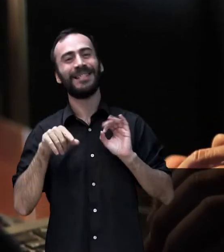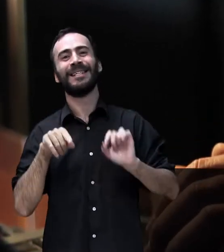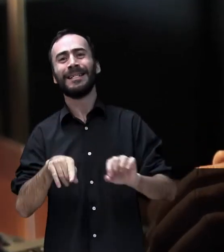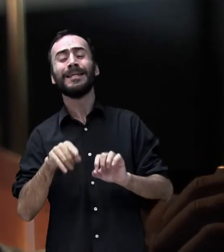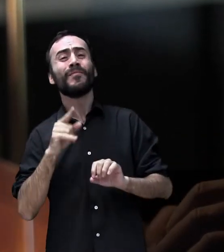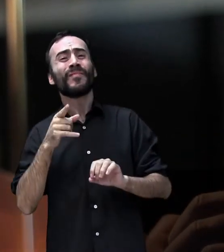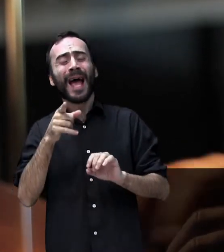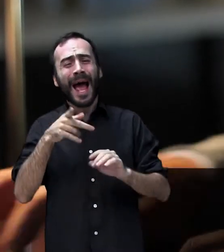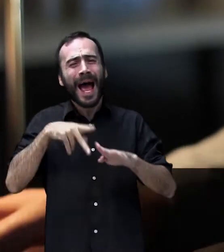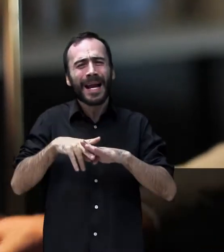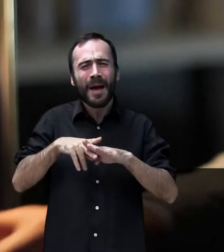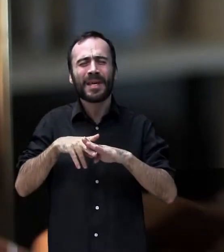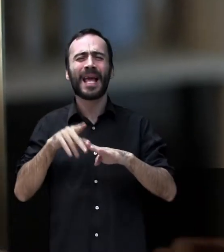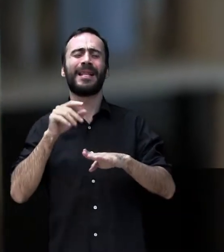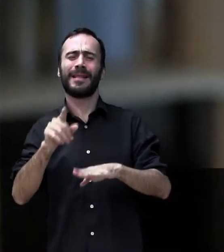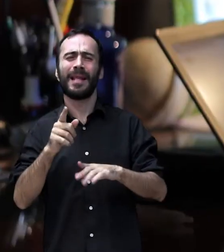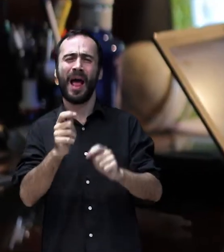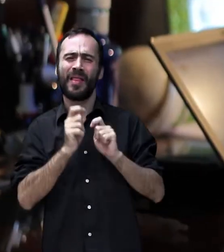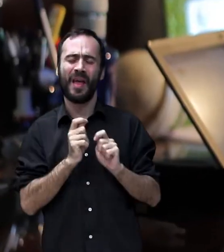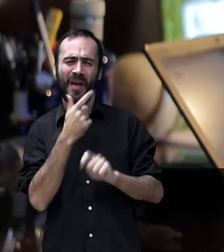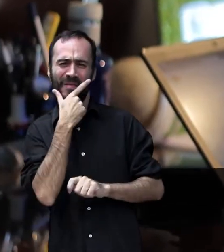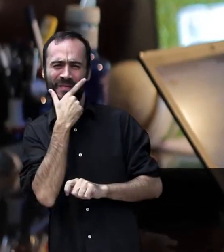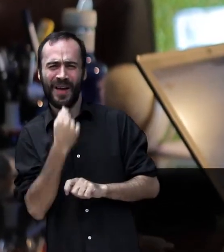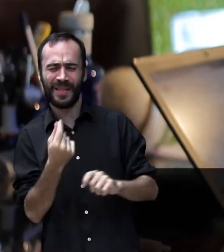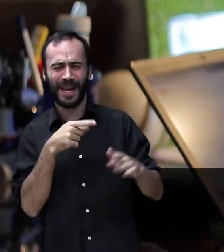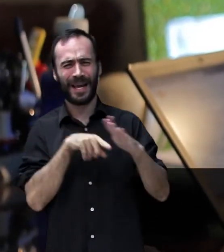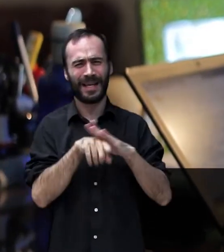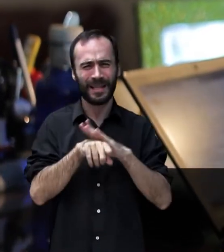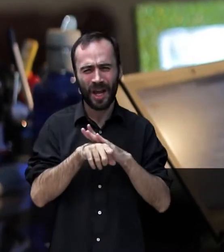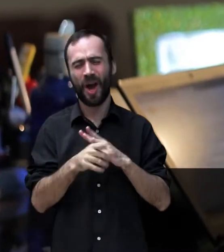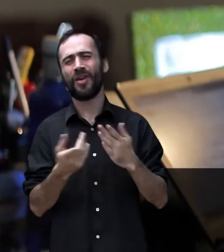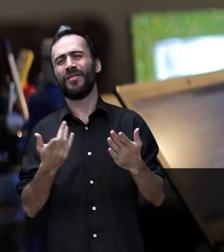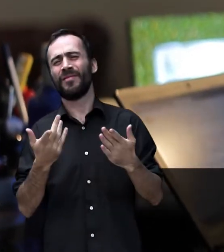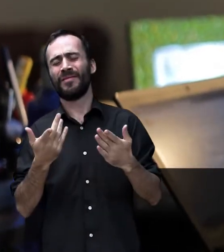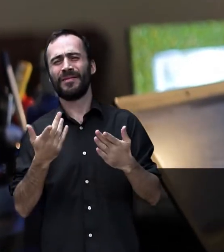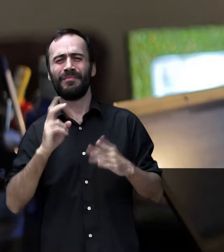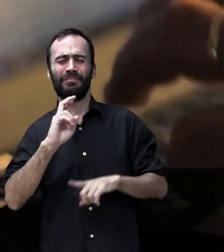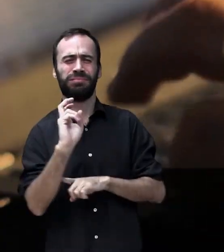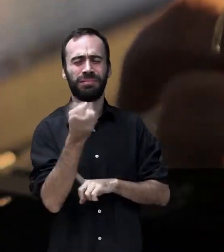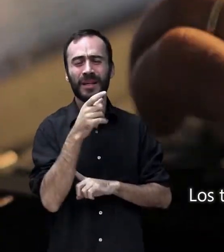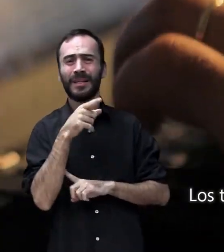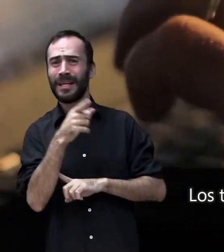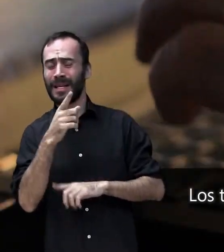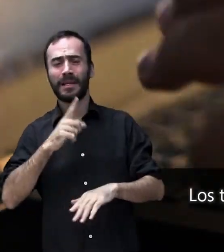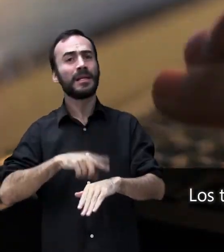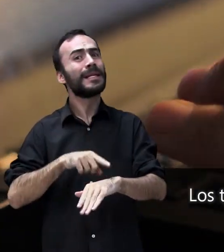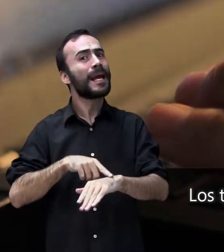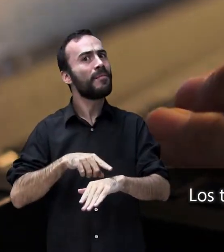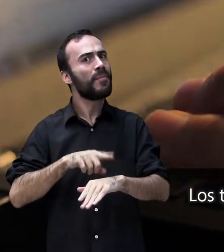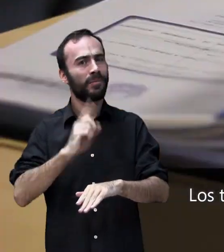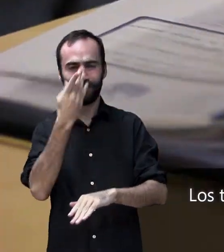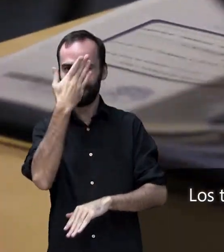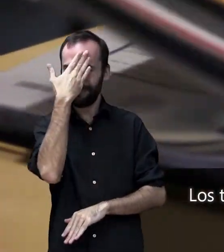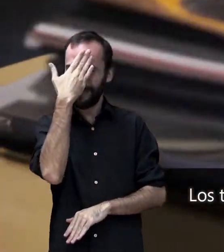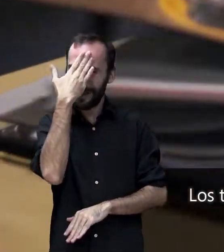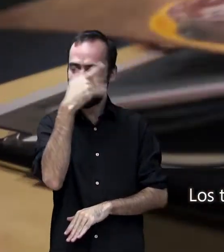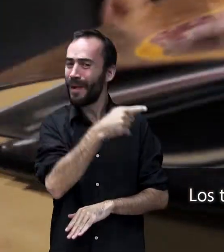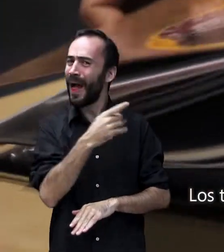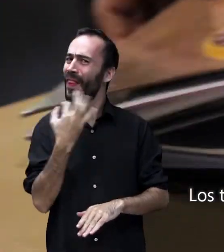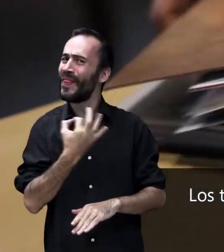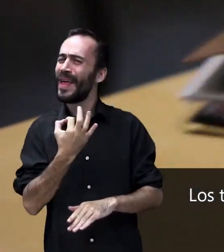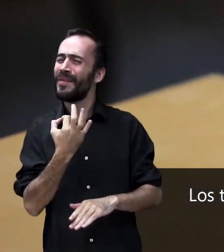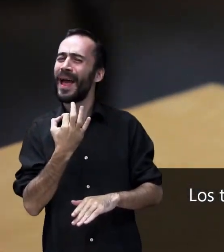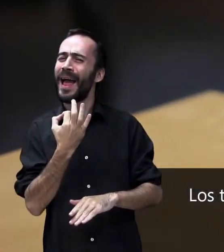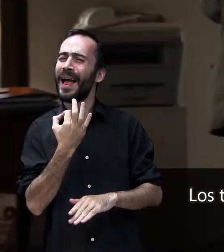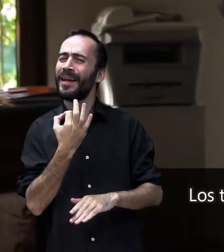herramienta y con un elemento que nos haya facilitado la tramitación, las gestiones y, sobre todo, los tiempos. Los tiempos hoy en día son fundamentales y tenemos que